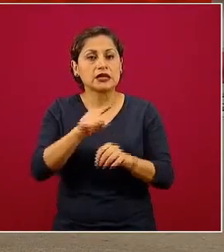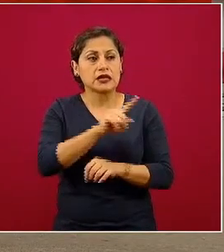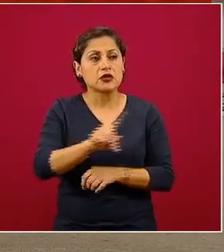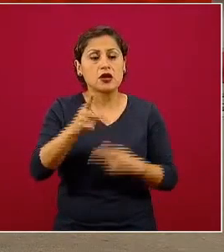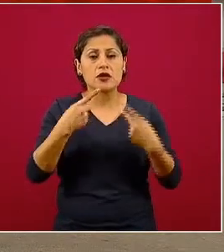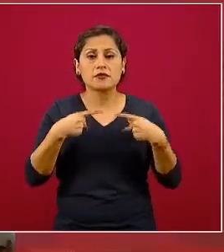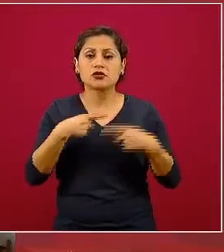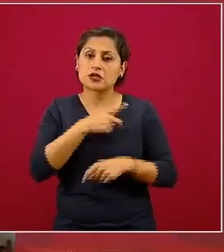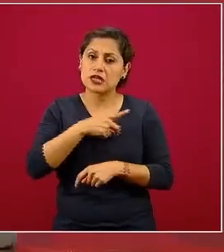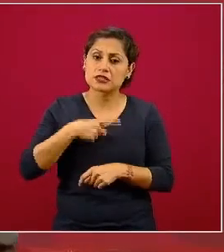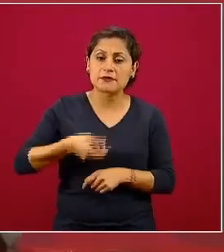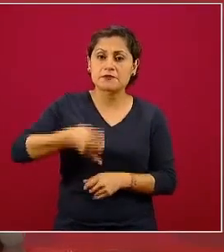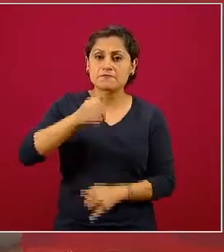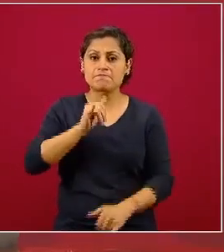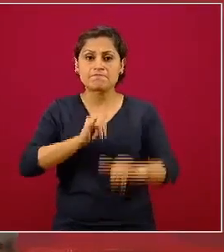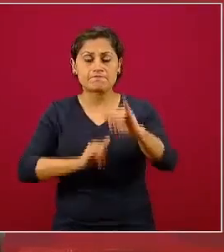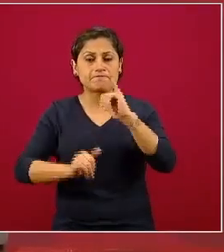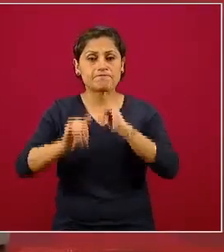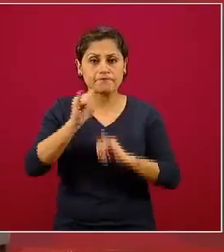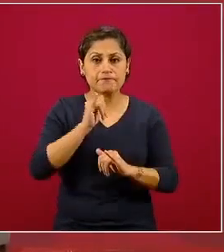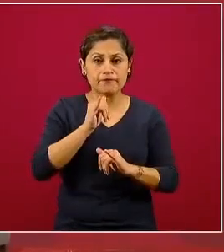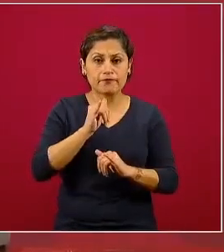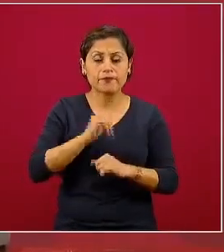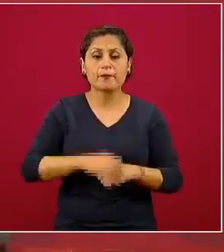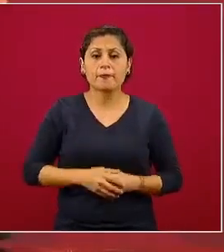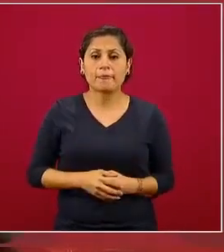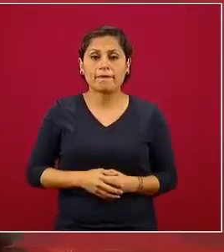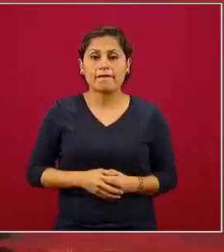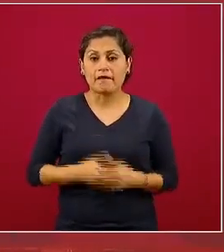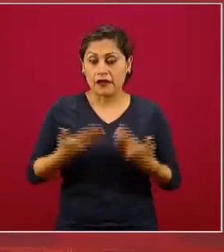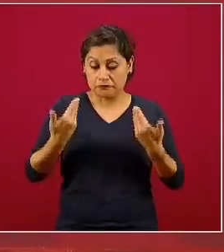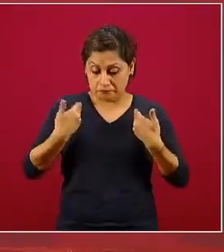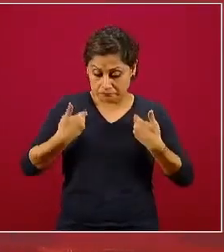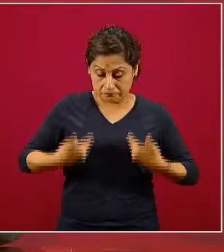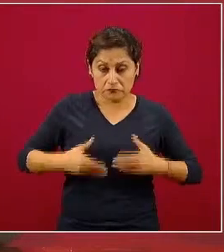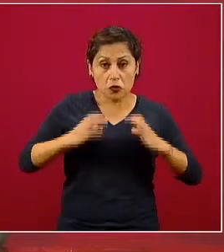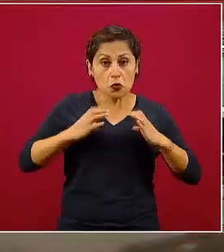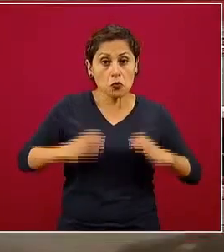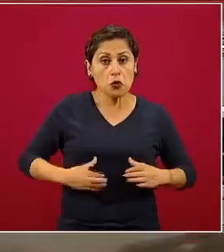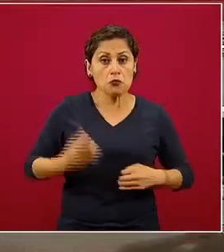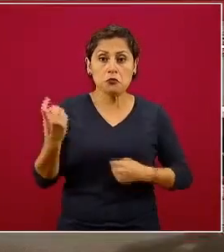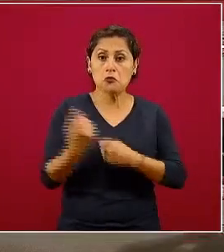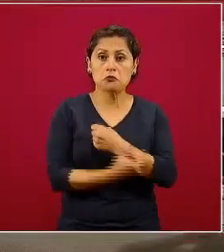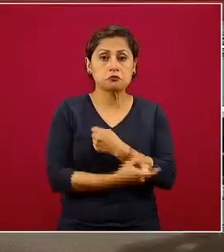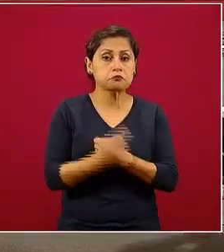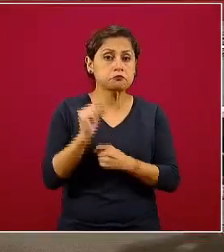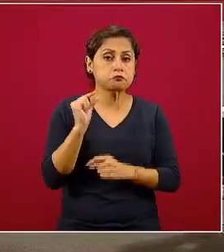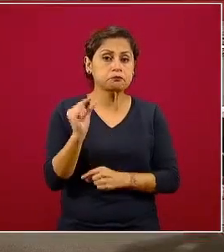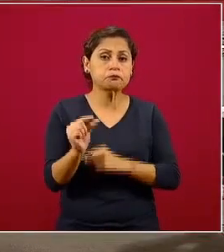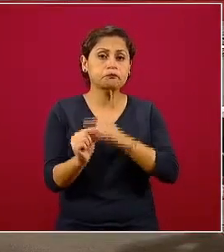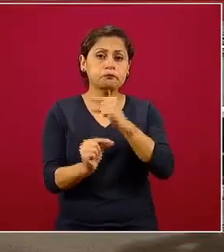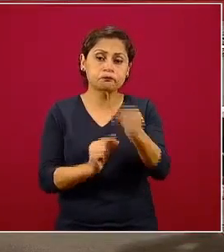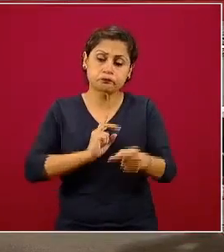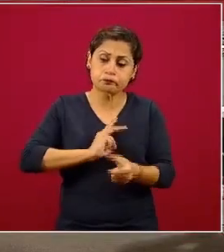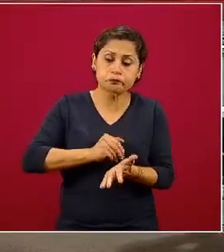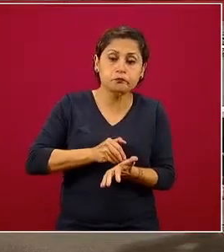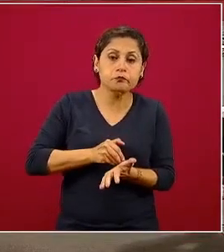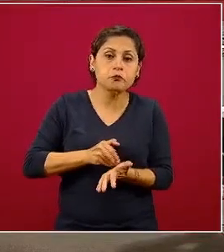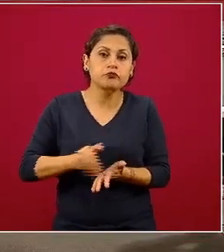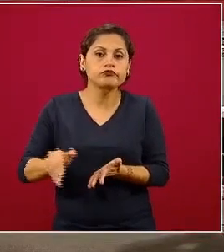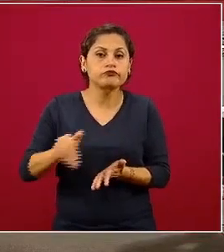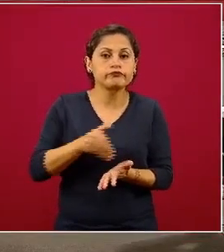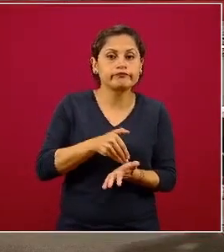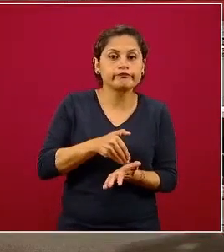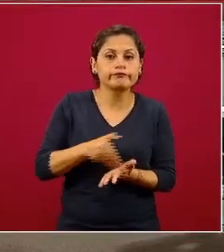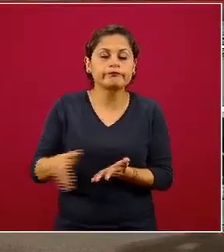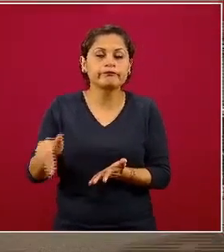tempranamente y el sistema inmune del organismo se encargará de eliminar al virus SARS-CoV-2 de